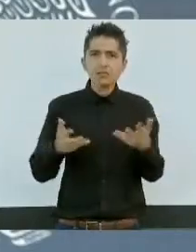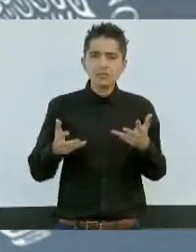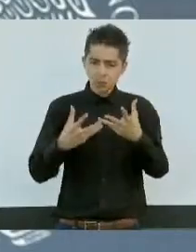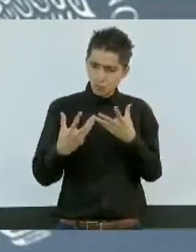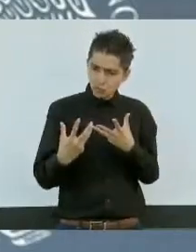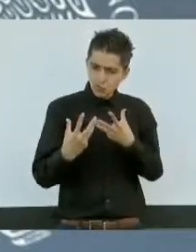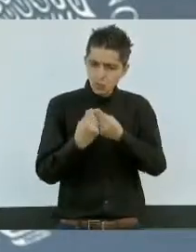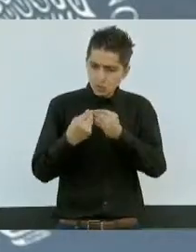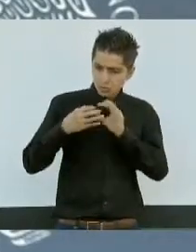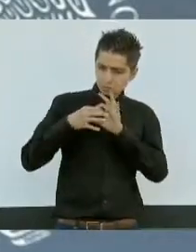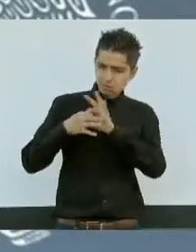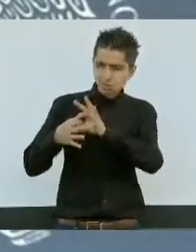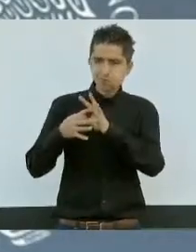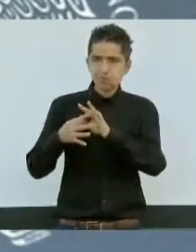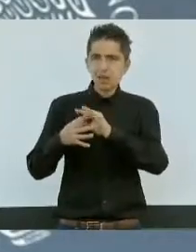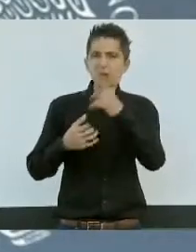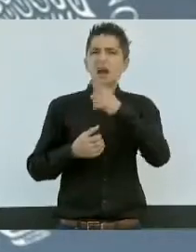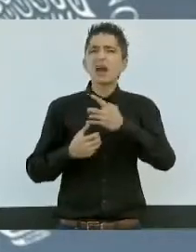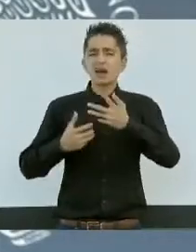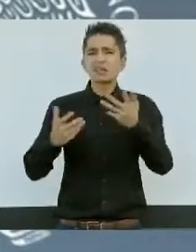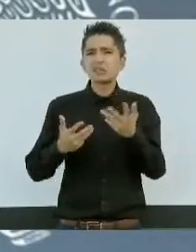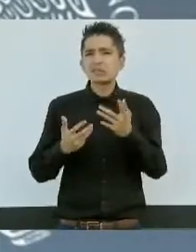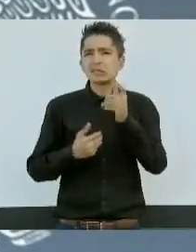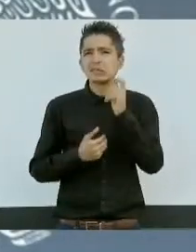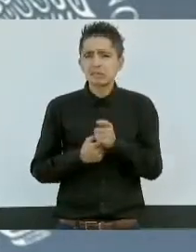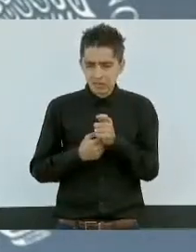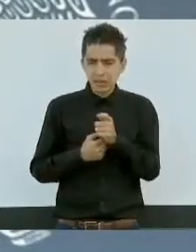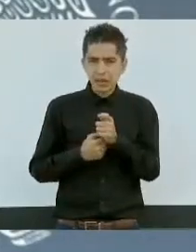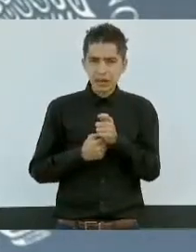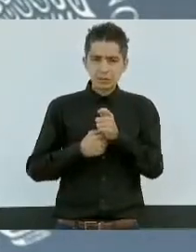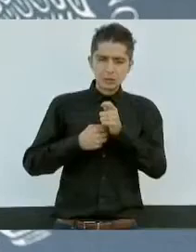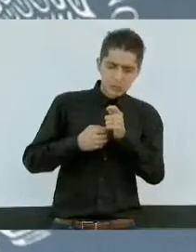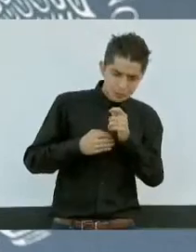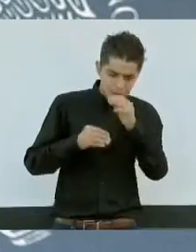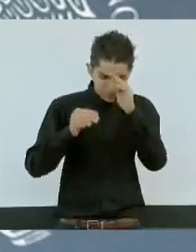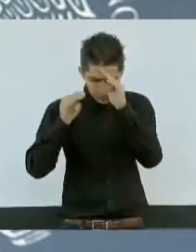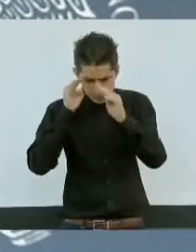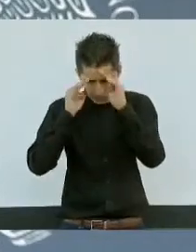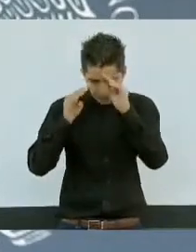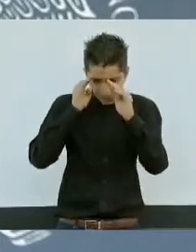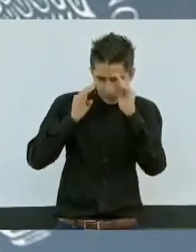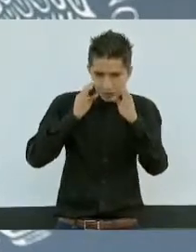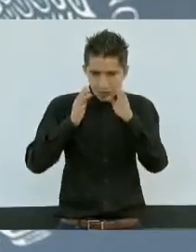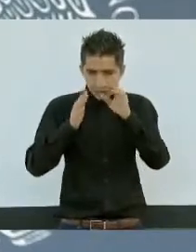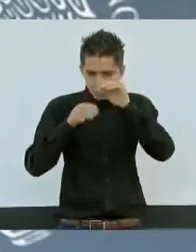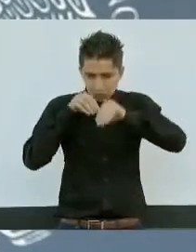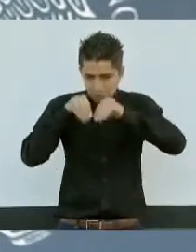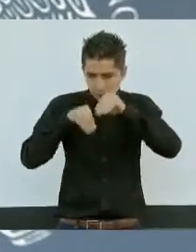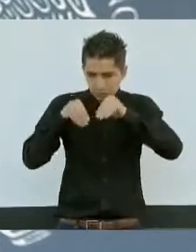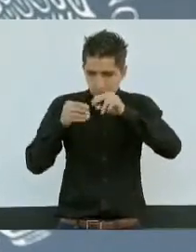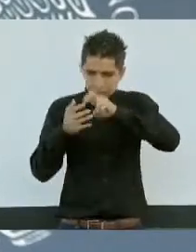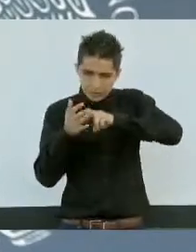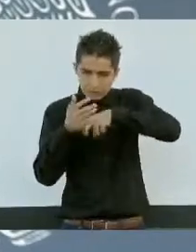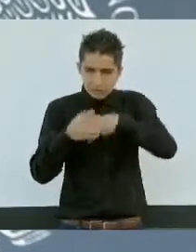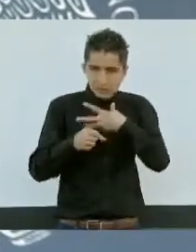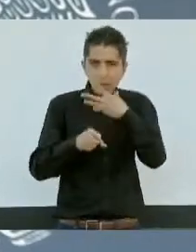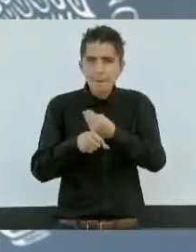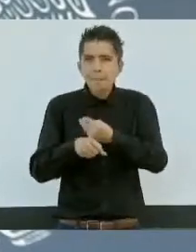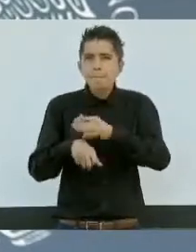conjunta para establecer y replantear y relanzar un modelo de coordinación más cercano